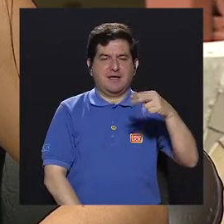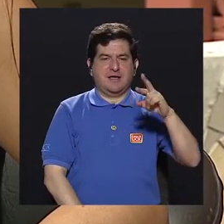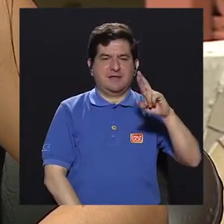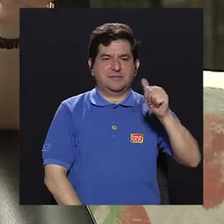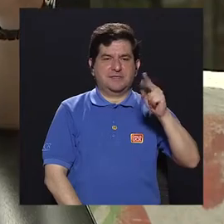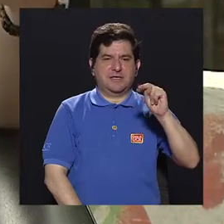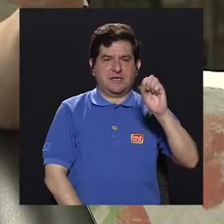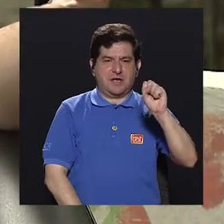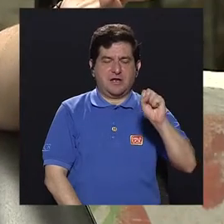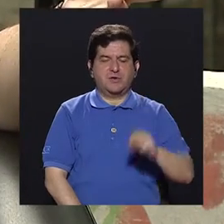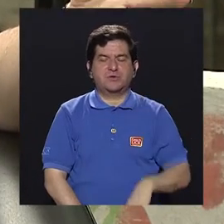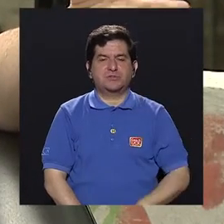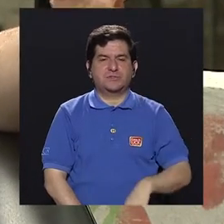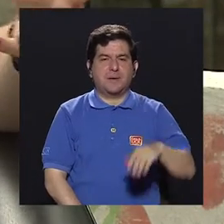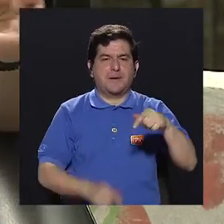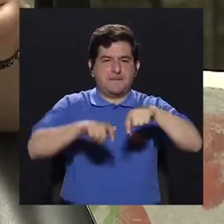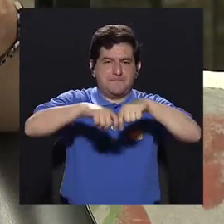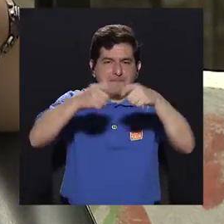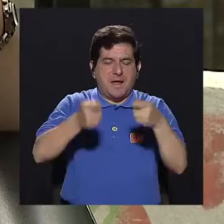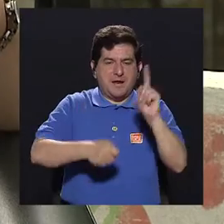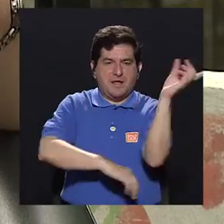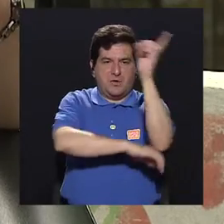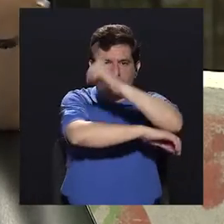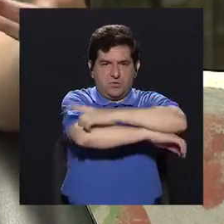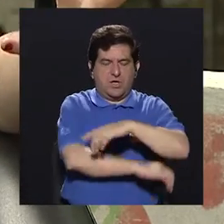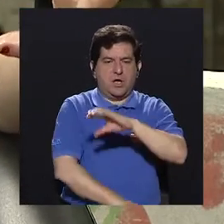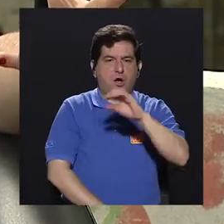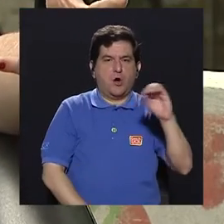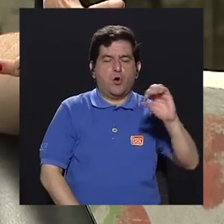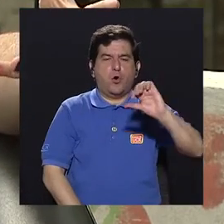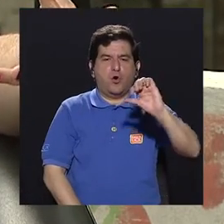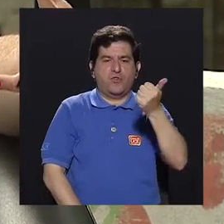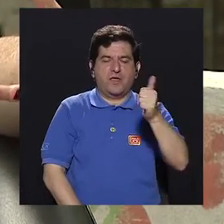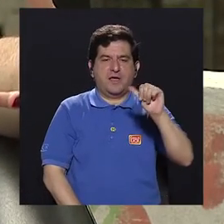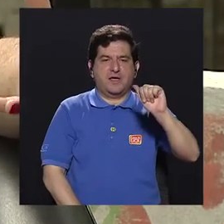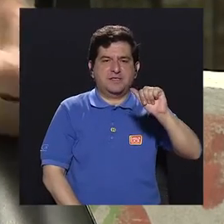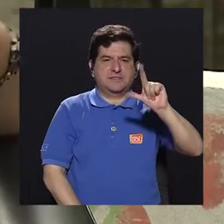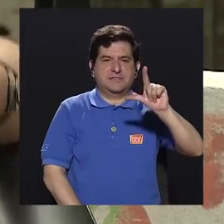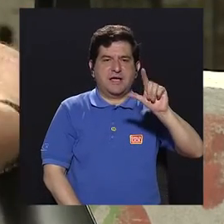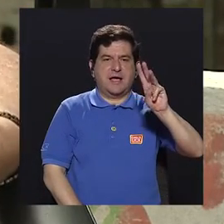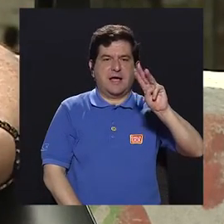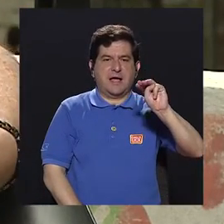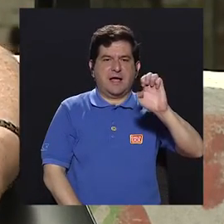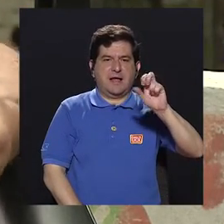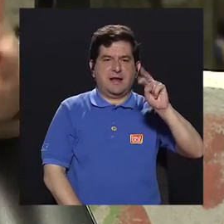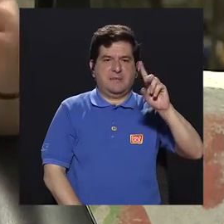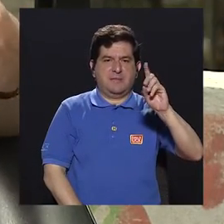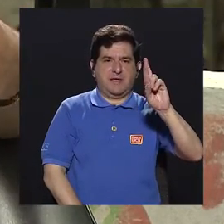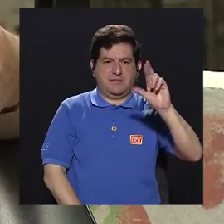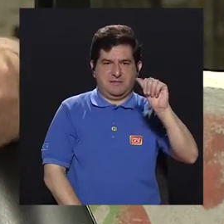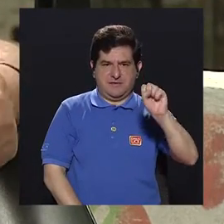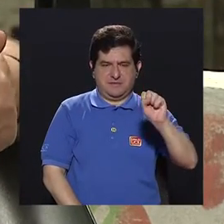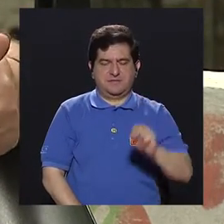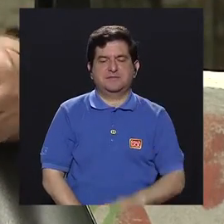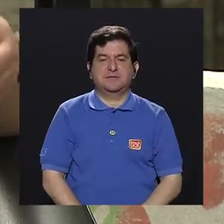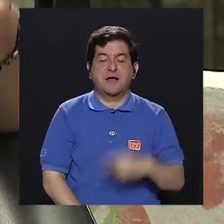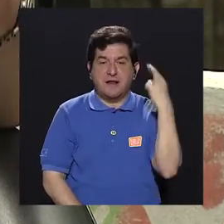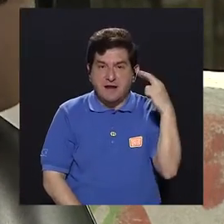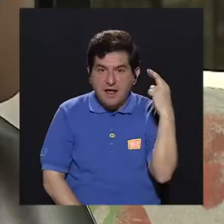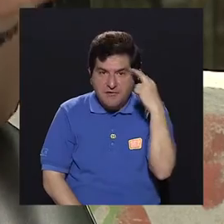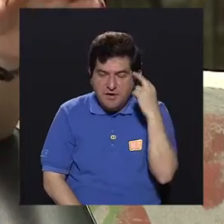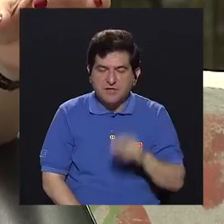maní al día, ¿verdad? Unas 10 almendras al día. ¿Por qué? Porque, como hablábamos,